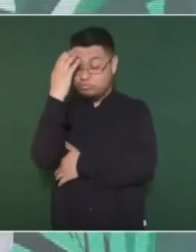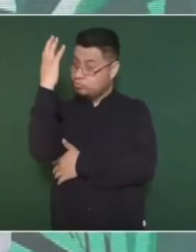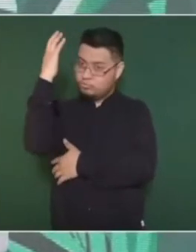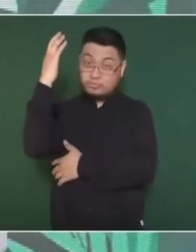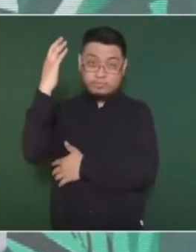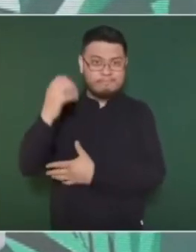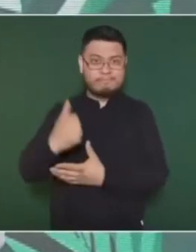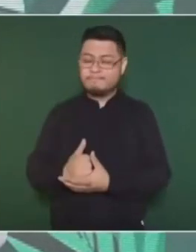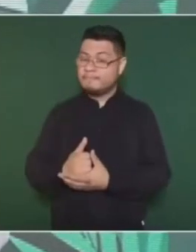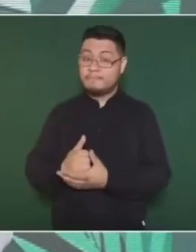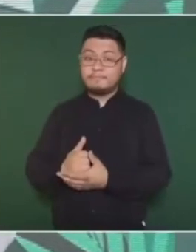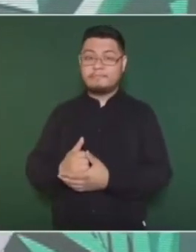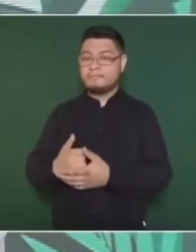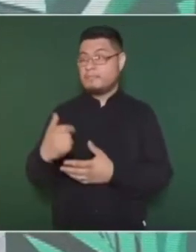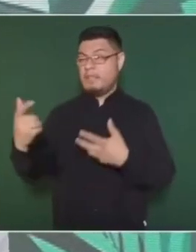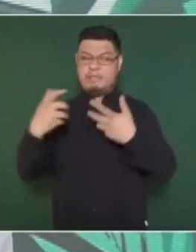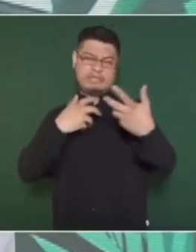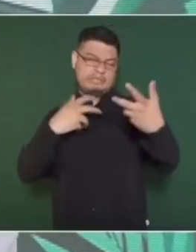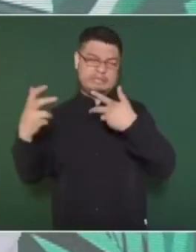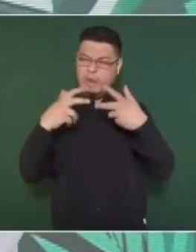se desgreñan,